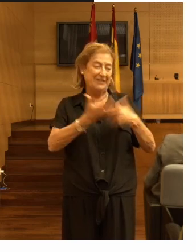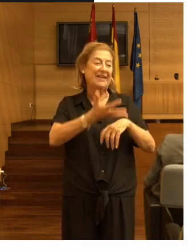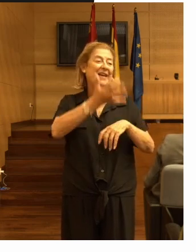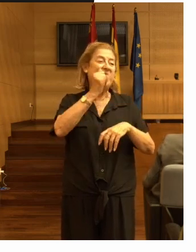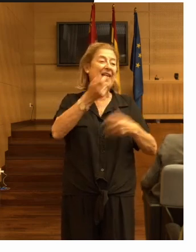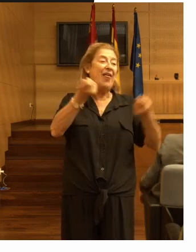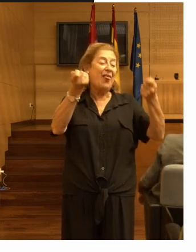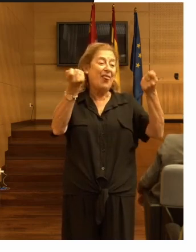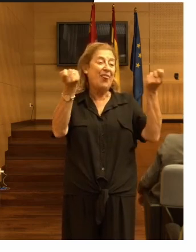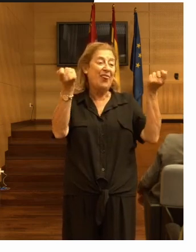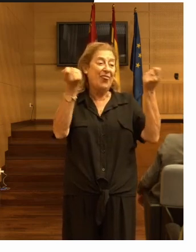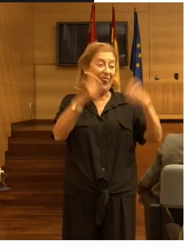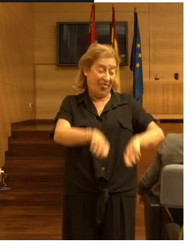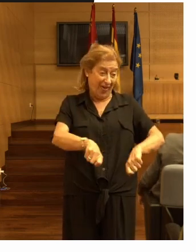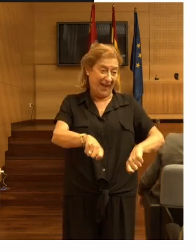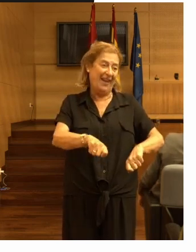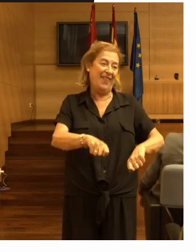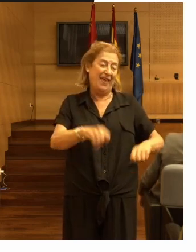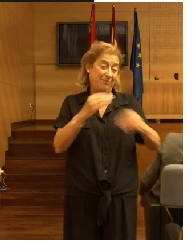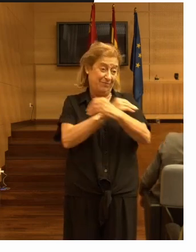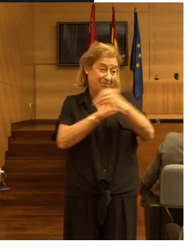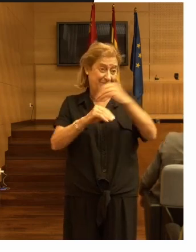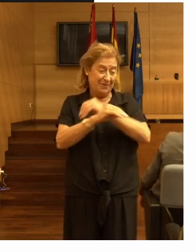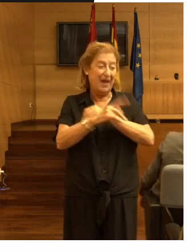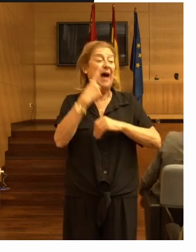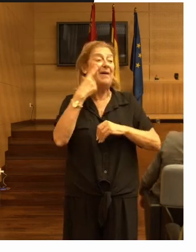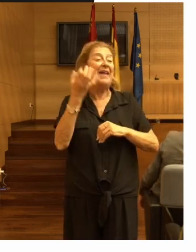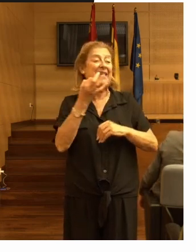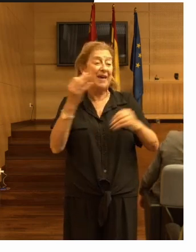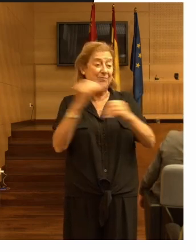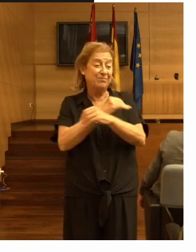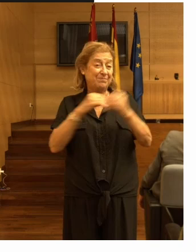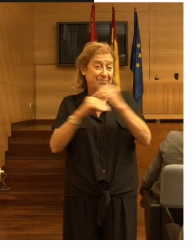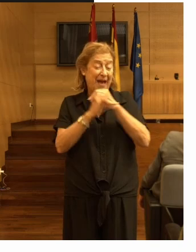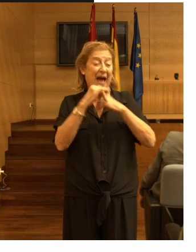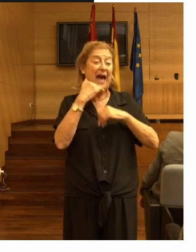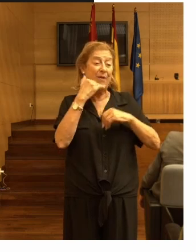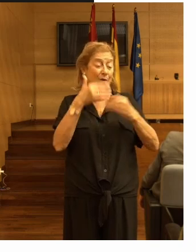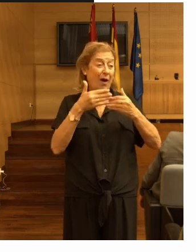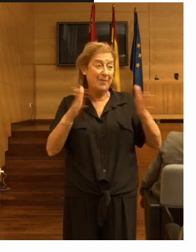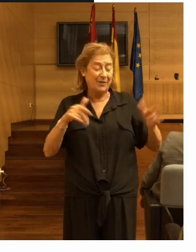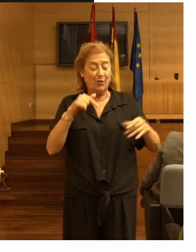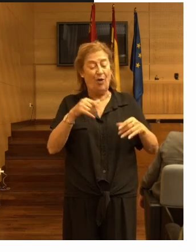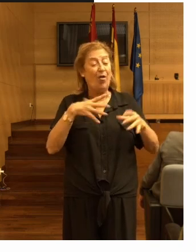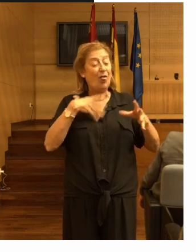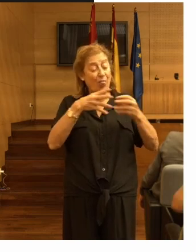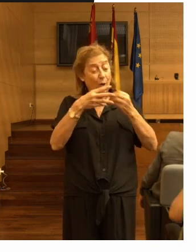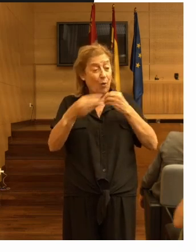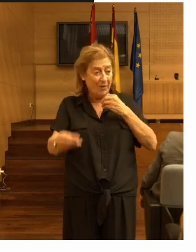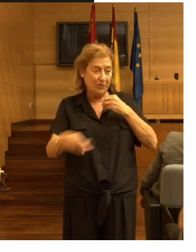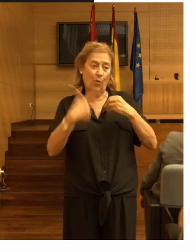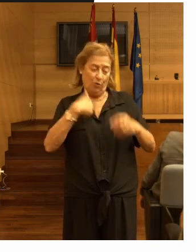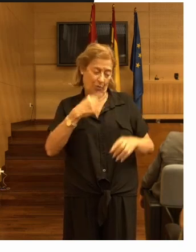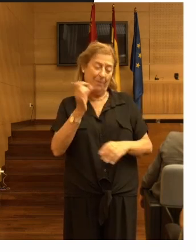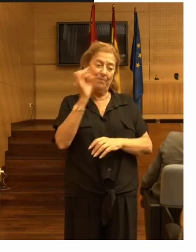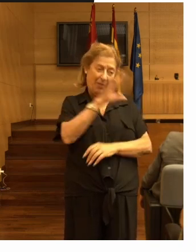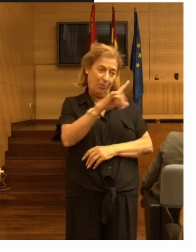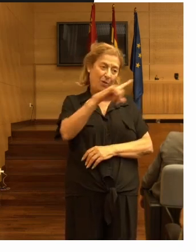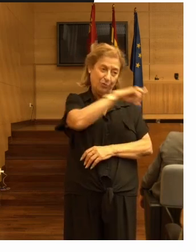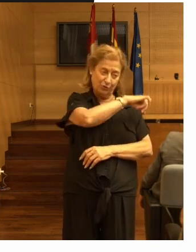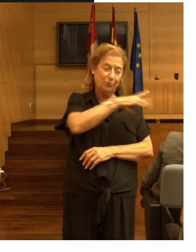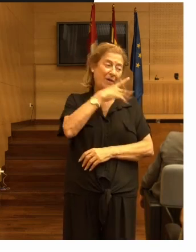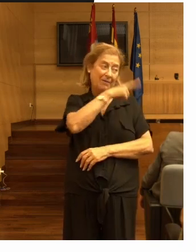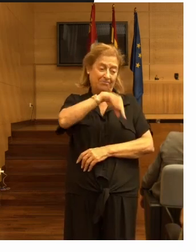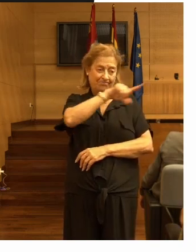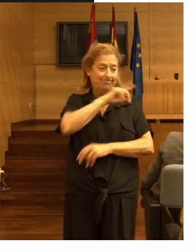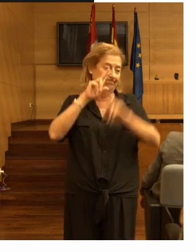cierre de controversias vamos a ver qué controversias quedan abiertas y ese documento os lo vamos a pasar a vosotros para que